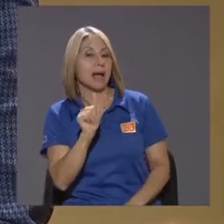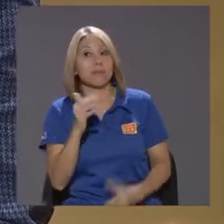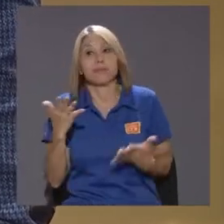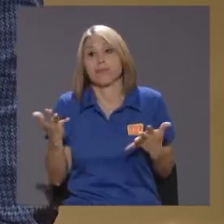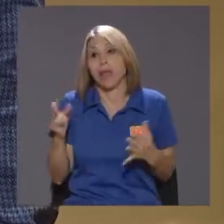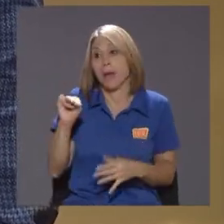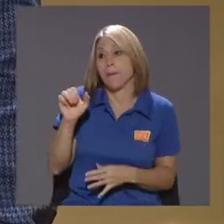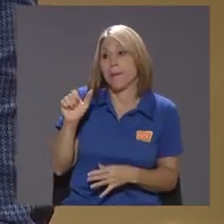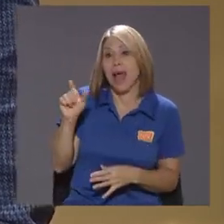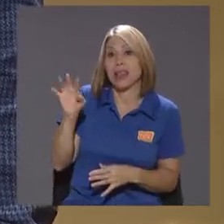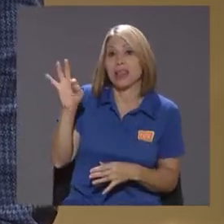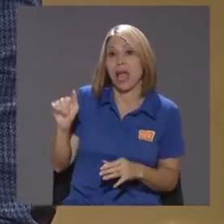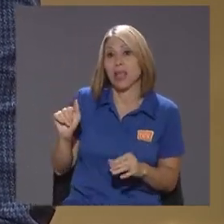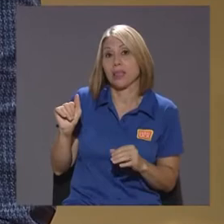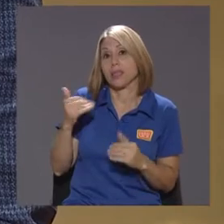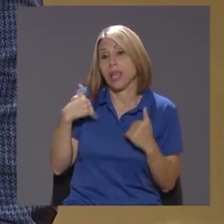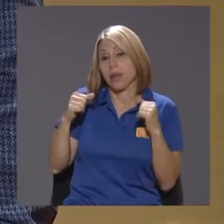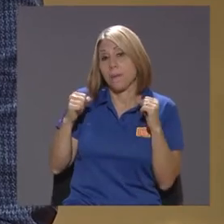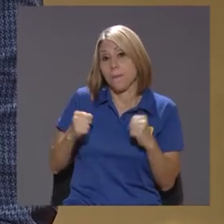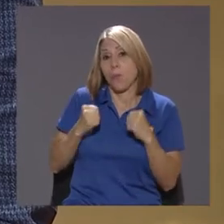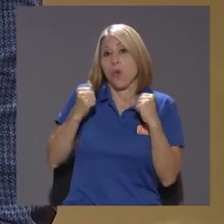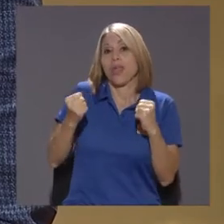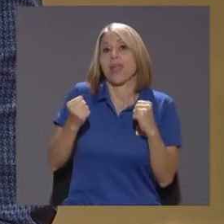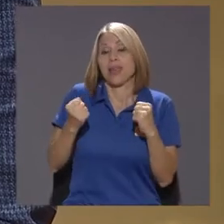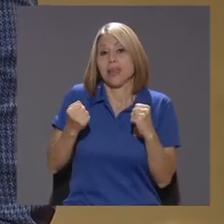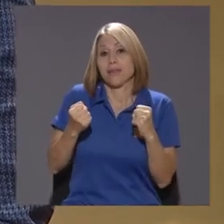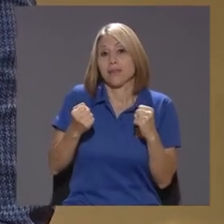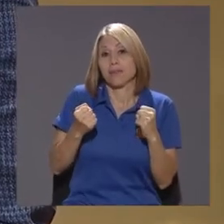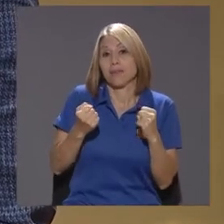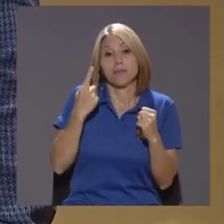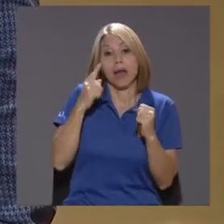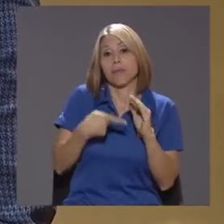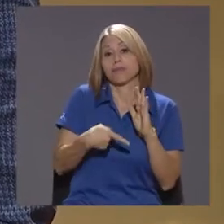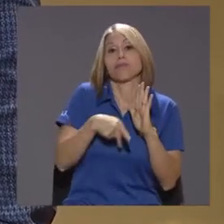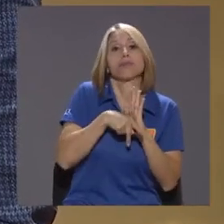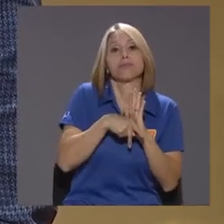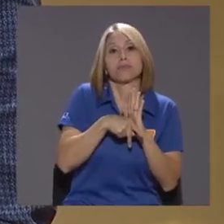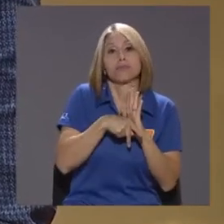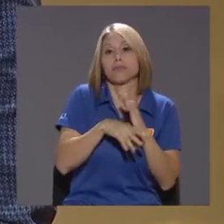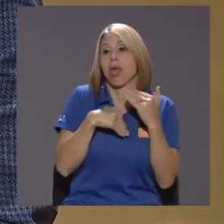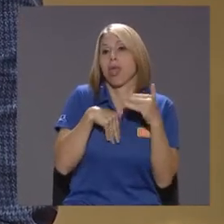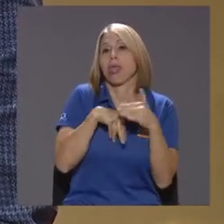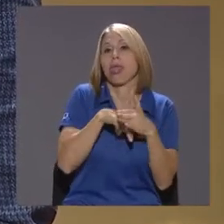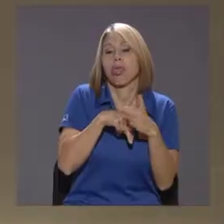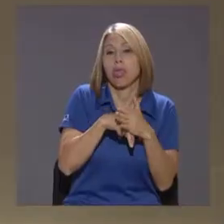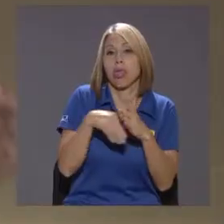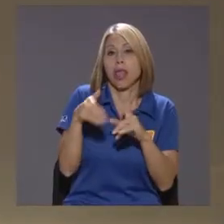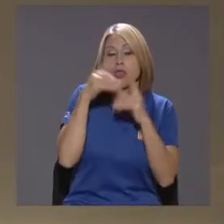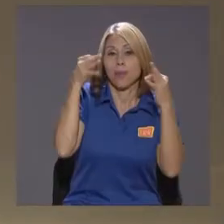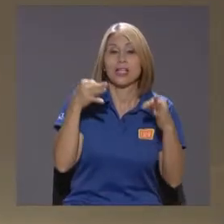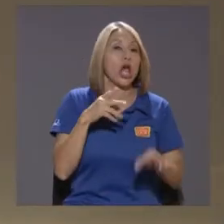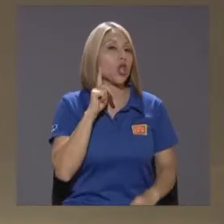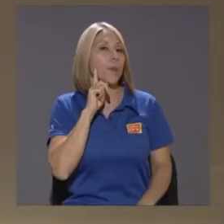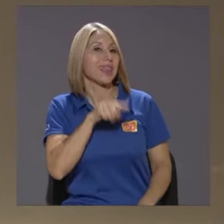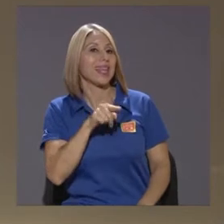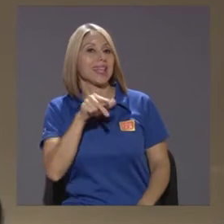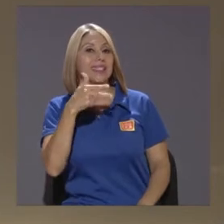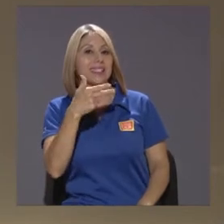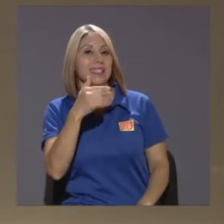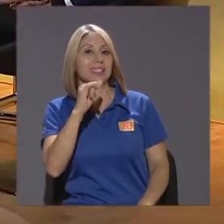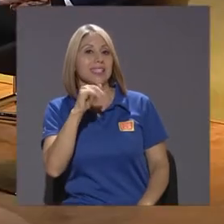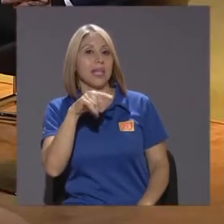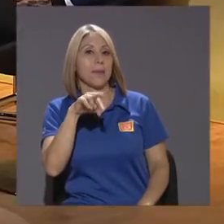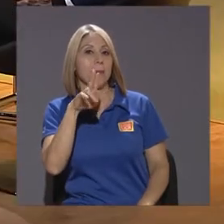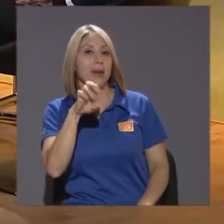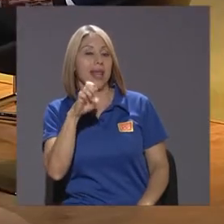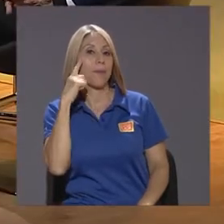poder de veto Sobra decisiones Que toma la Unión Y podría Perfectamente Mentira Chipre Porque Chipre Solo la mitad De